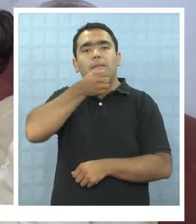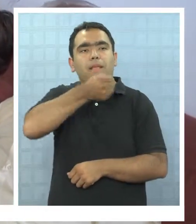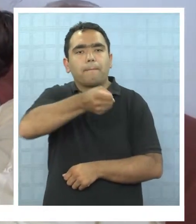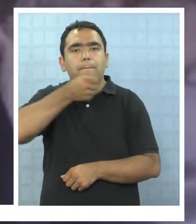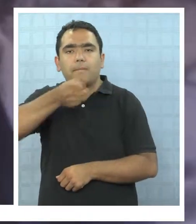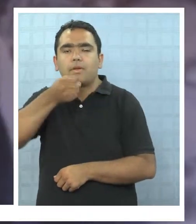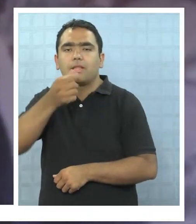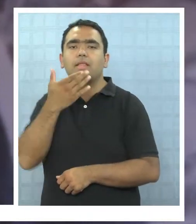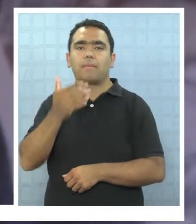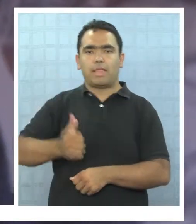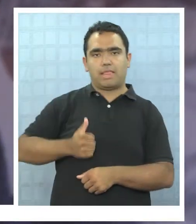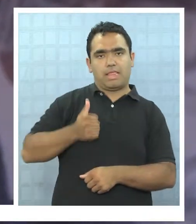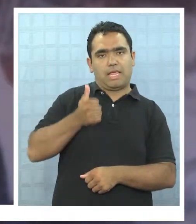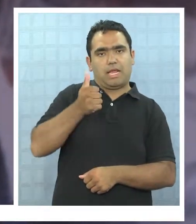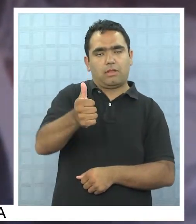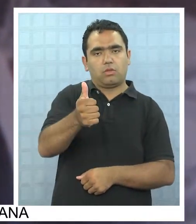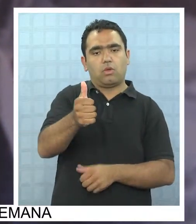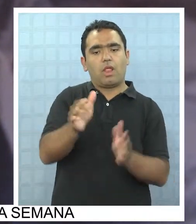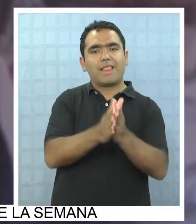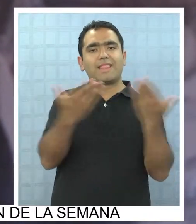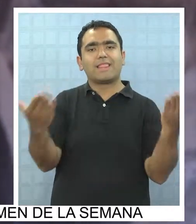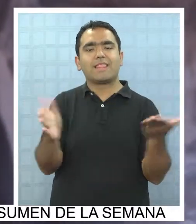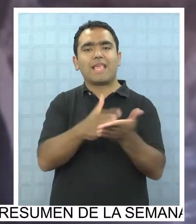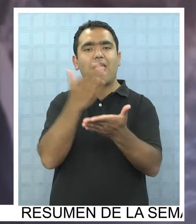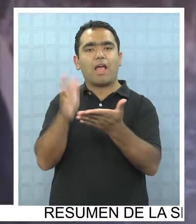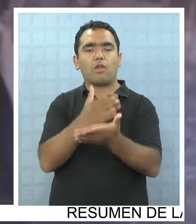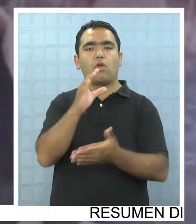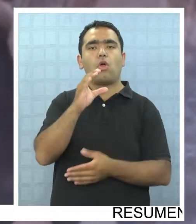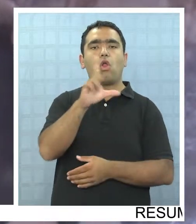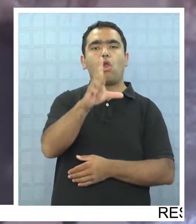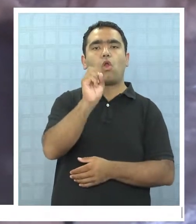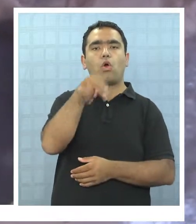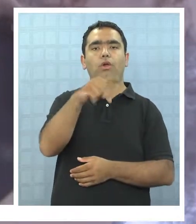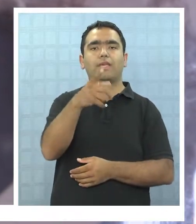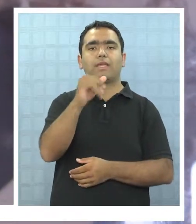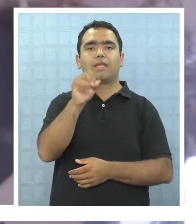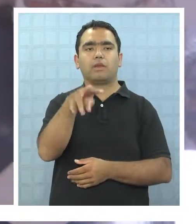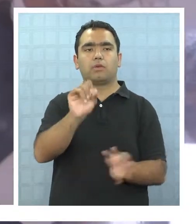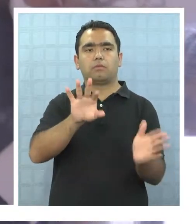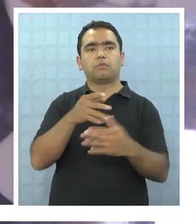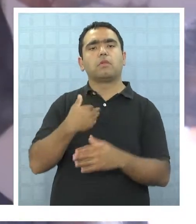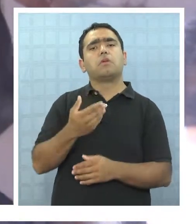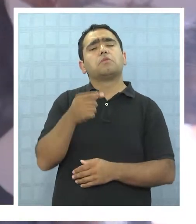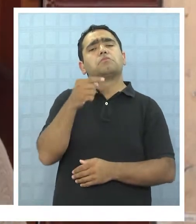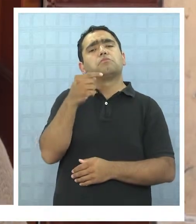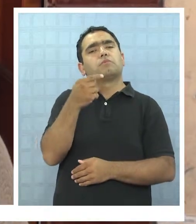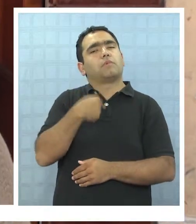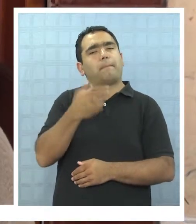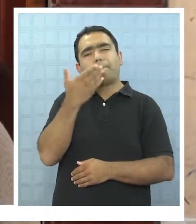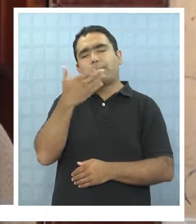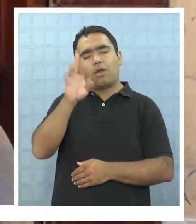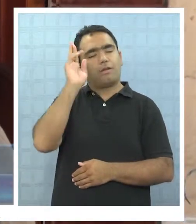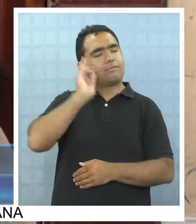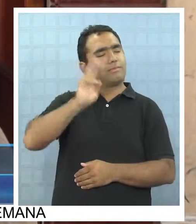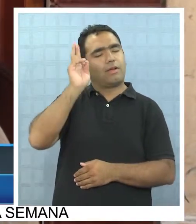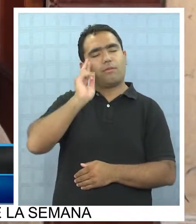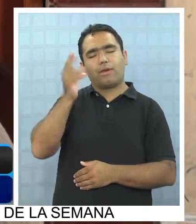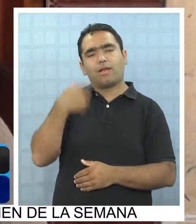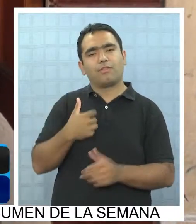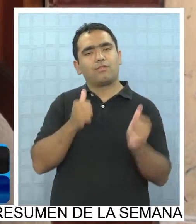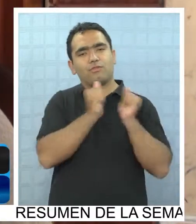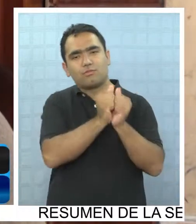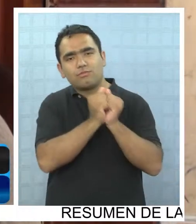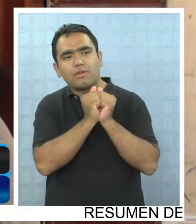periodismo en diversos medios y como director del diario El Longino. Tengo los mejores recuerdos de Cacho en la Universidad del Norte.